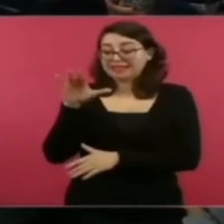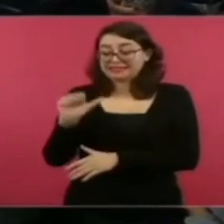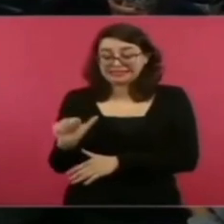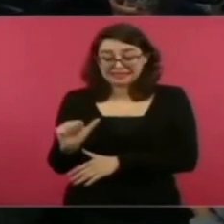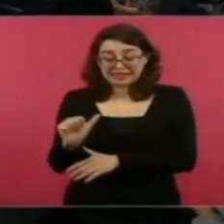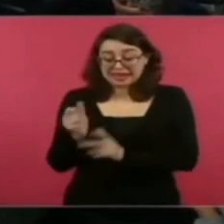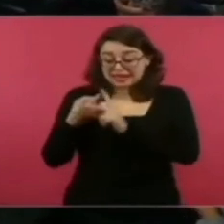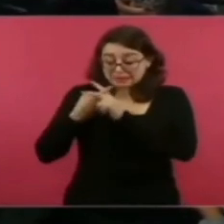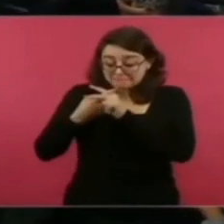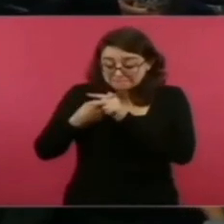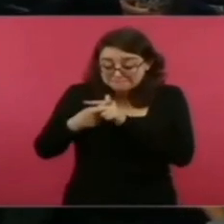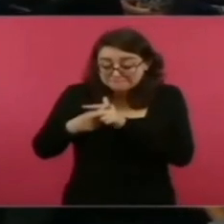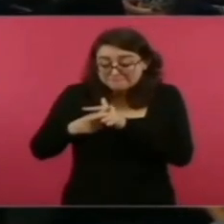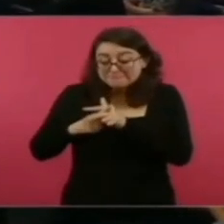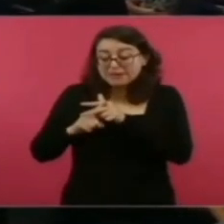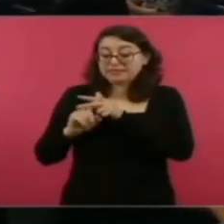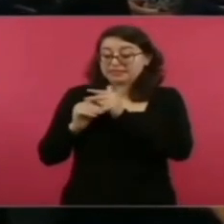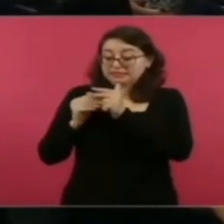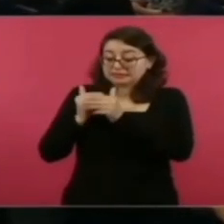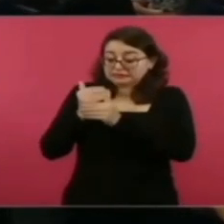iniciando todavía.